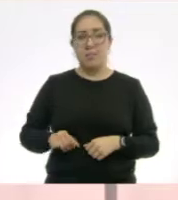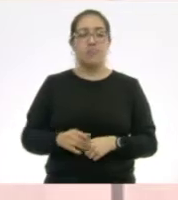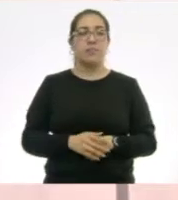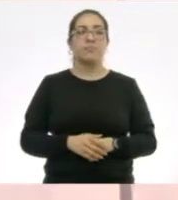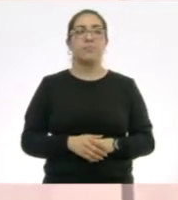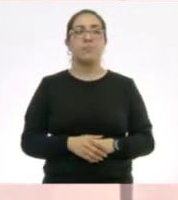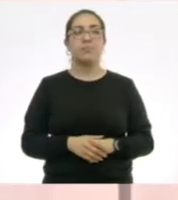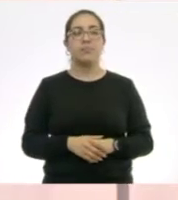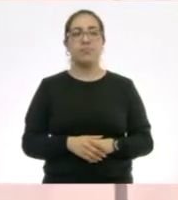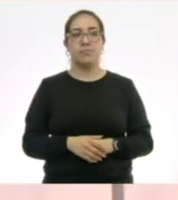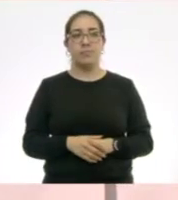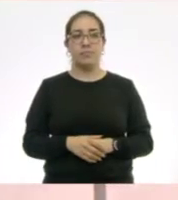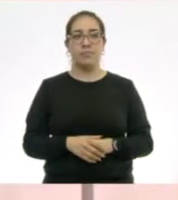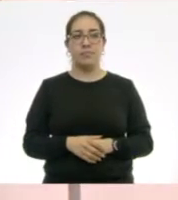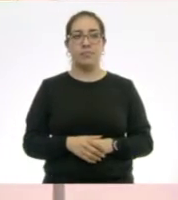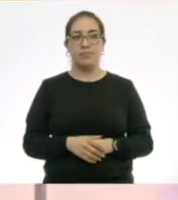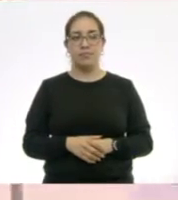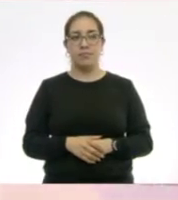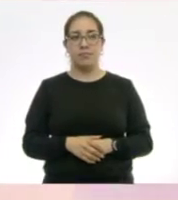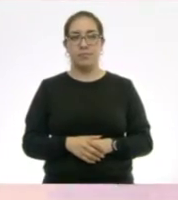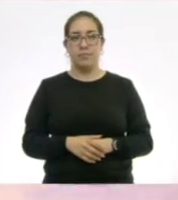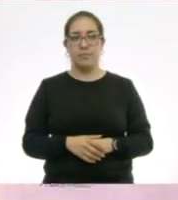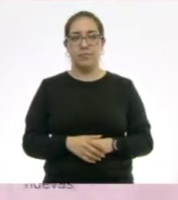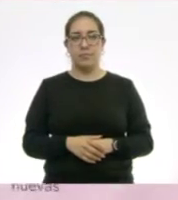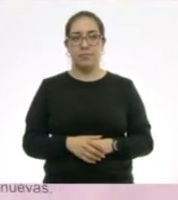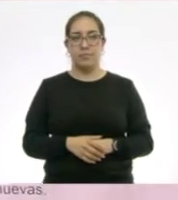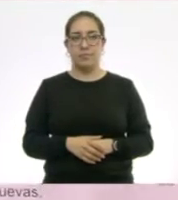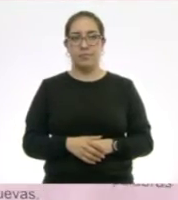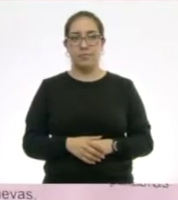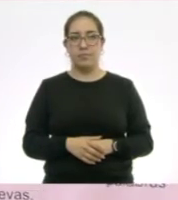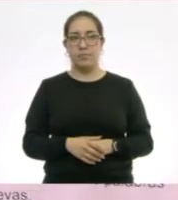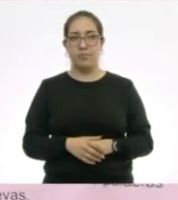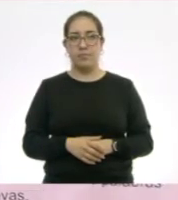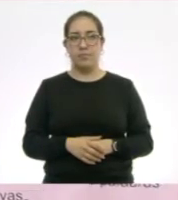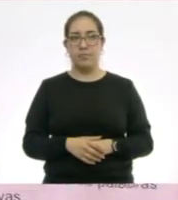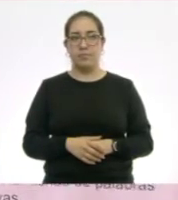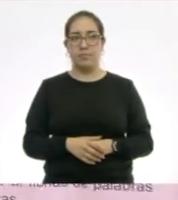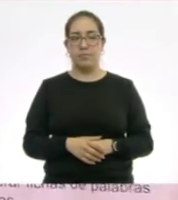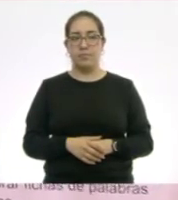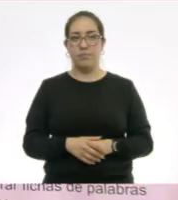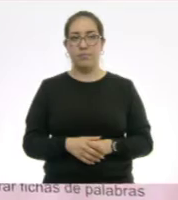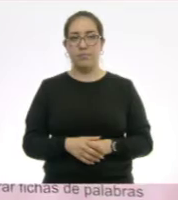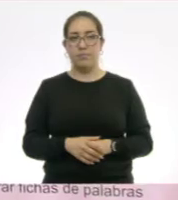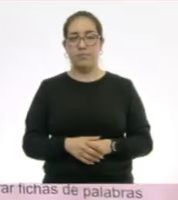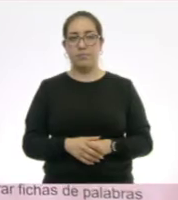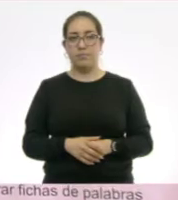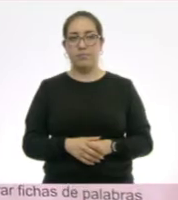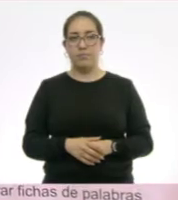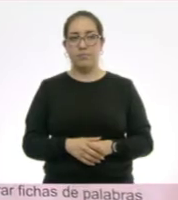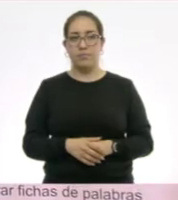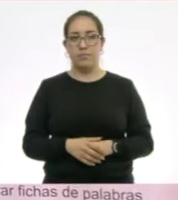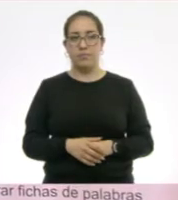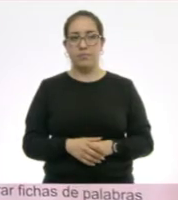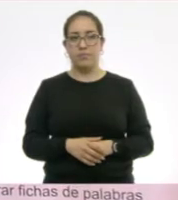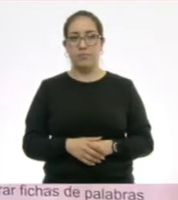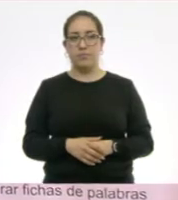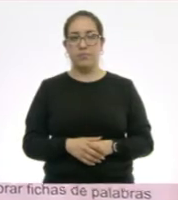De lo que ya ha escuchado, de lo que sabe... Ay, Dios.